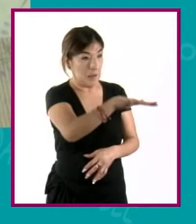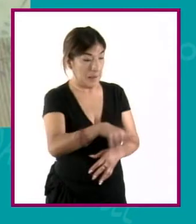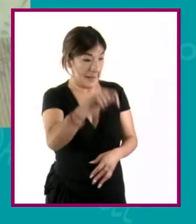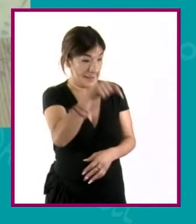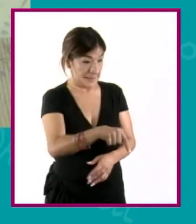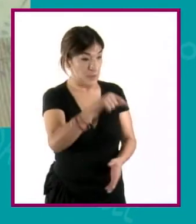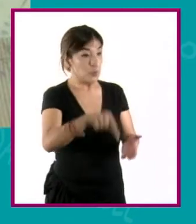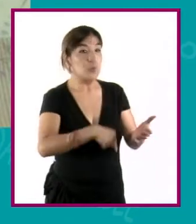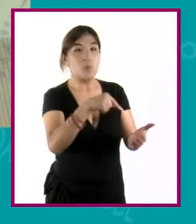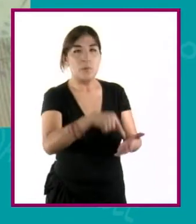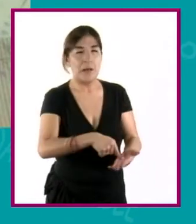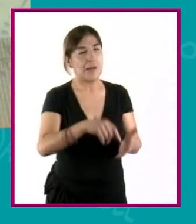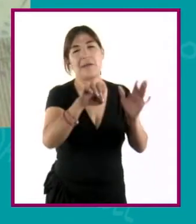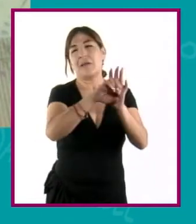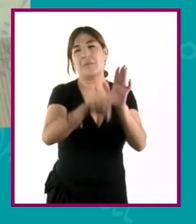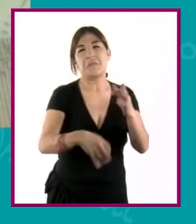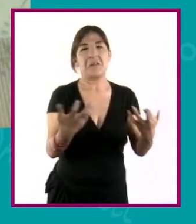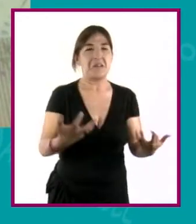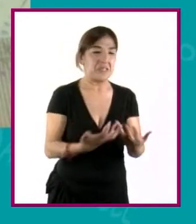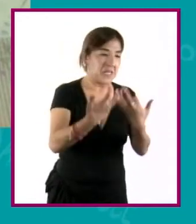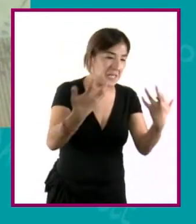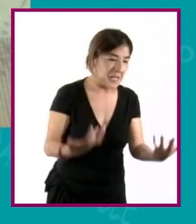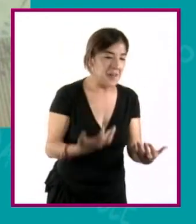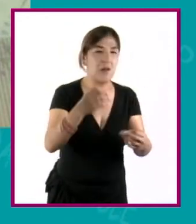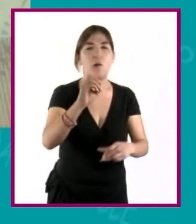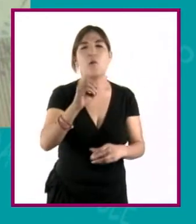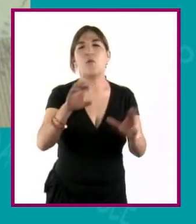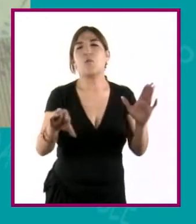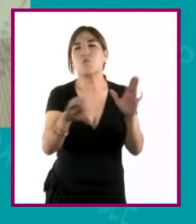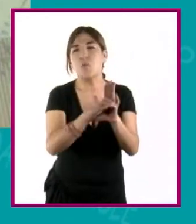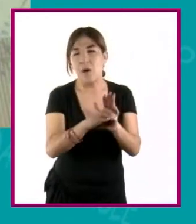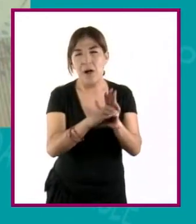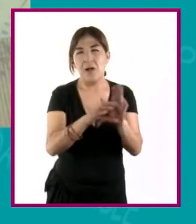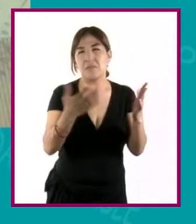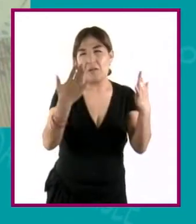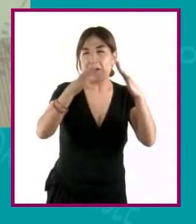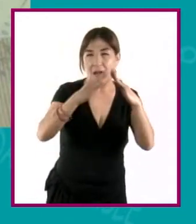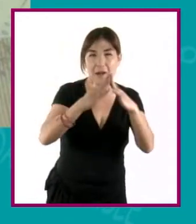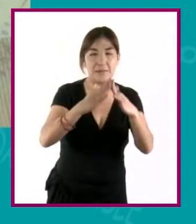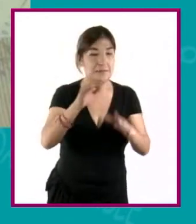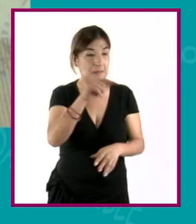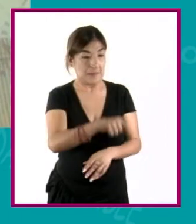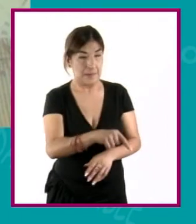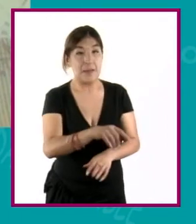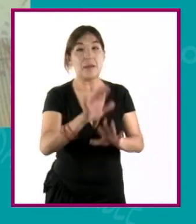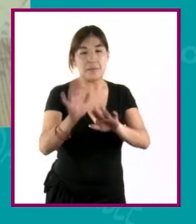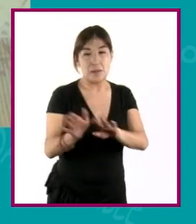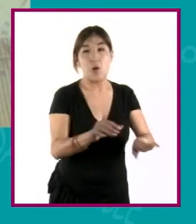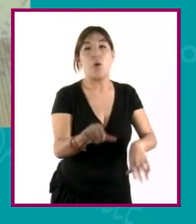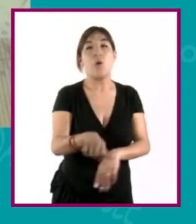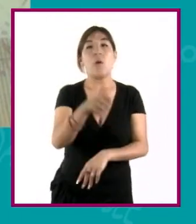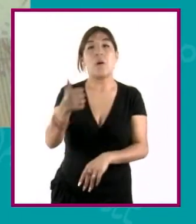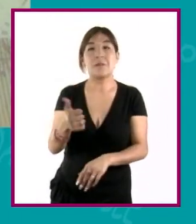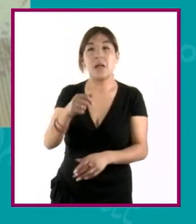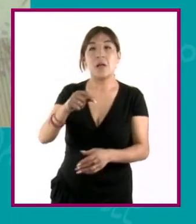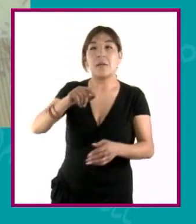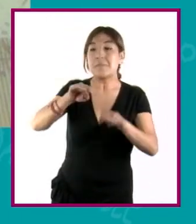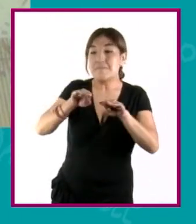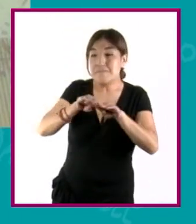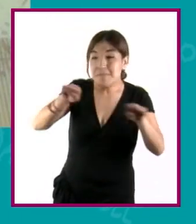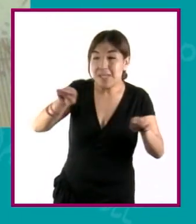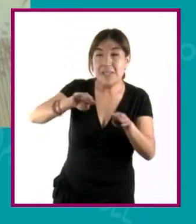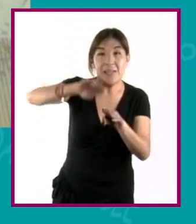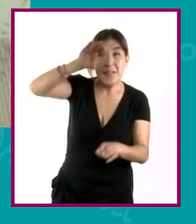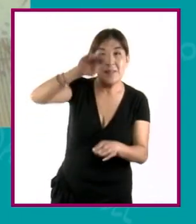puede ser el terreno, puede ser una habitación y demás. Y la otra tendría que ver con la especificidad de las dimensiones, sobre